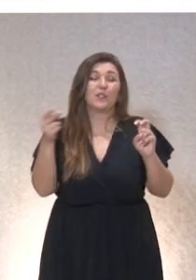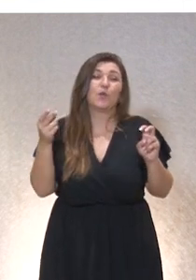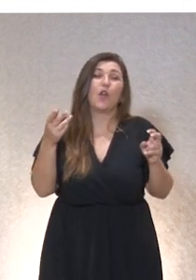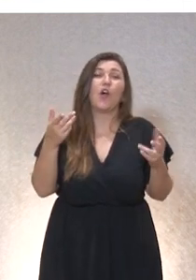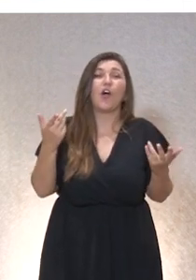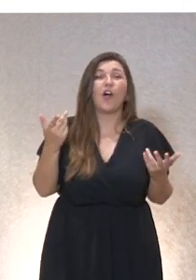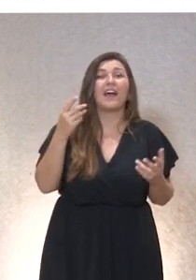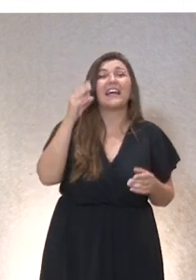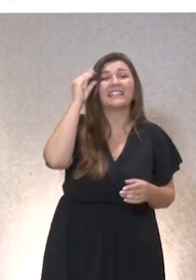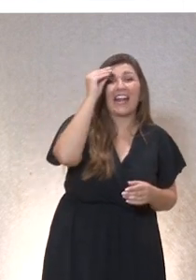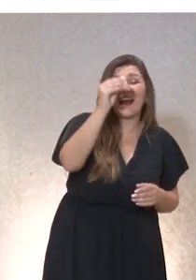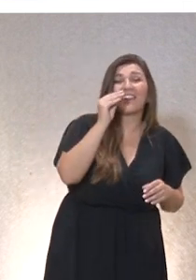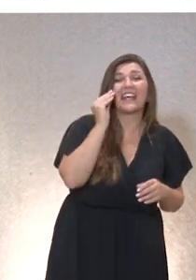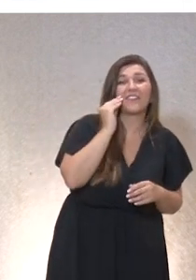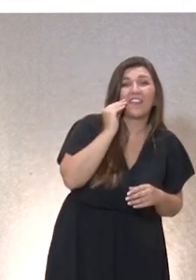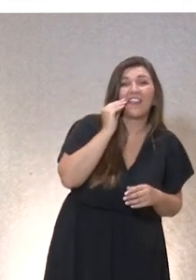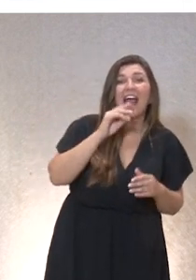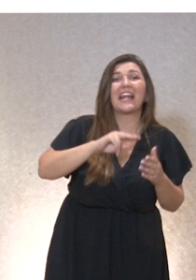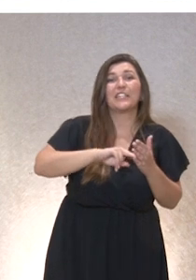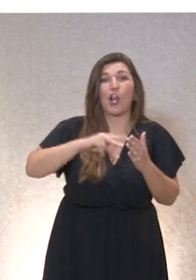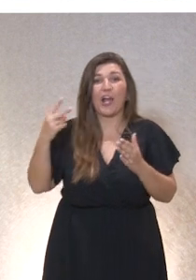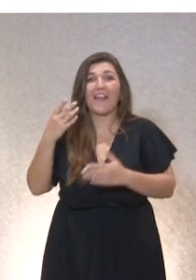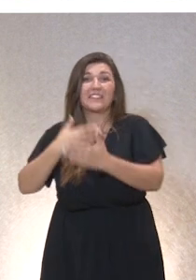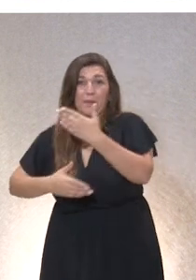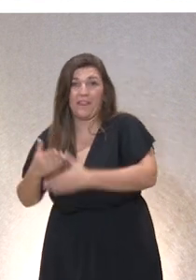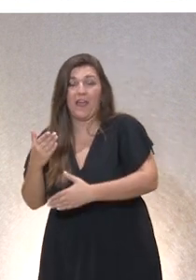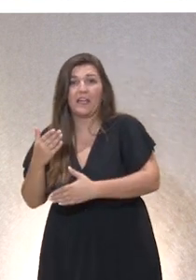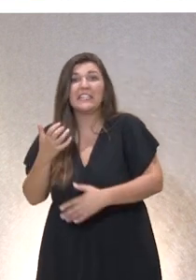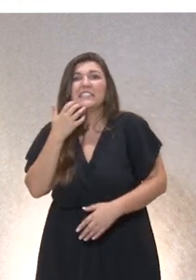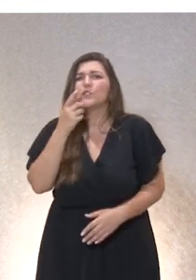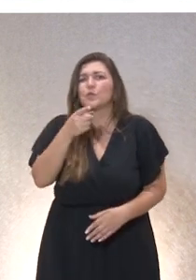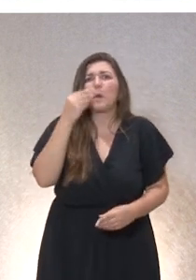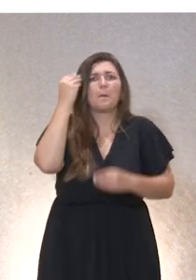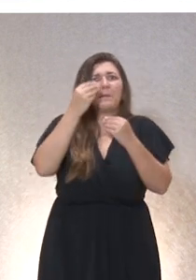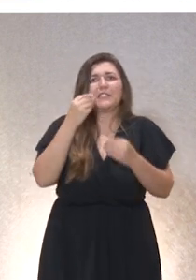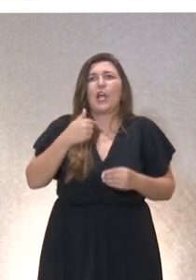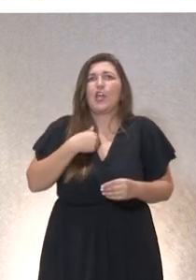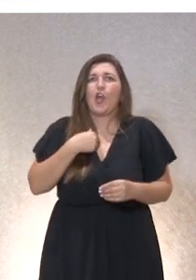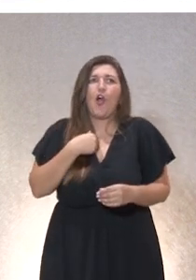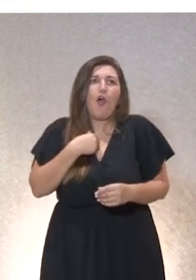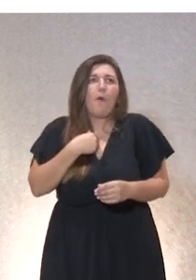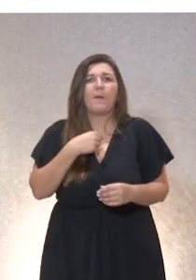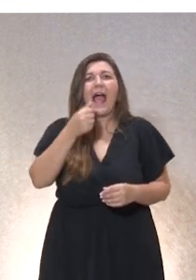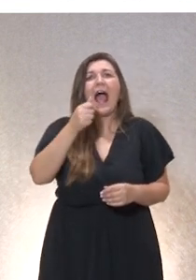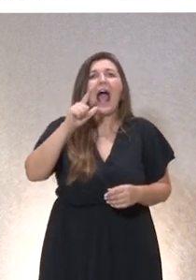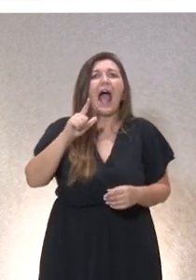artificial, tecnología y discapacidad. si alguien espera que yo les hable de algoritmos del